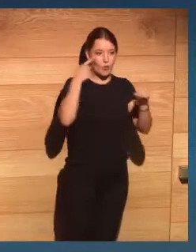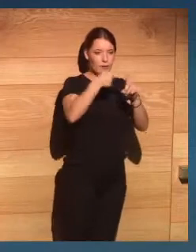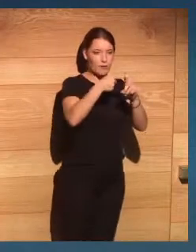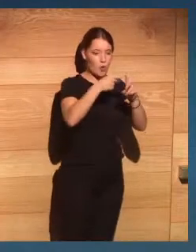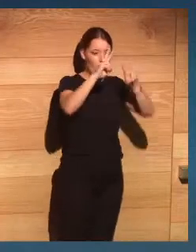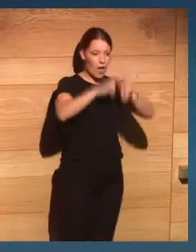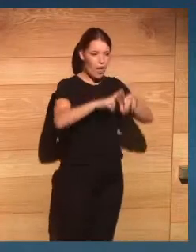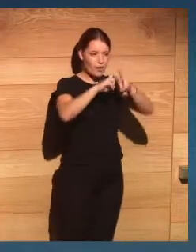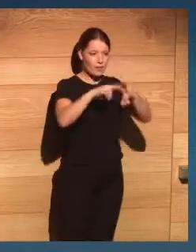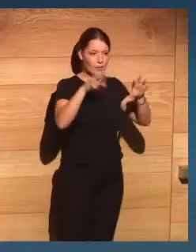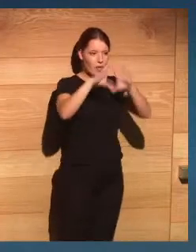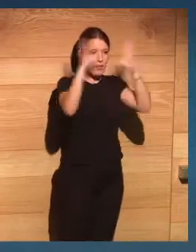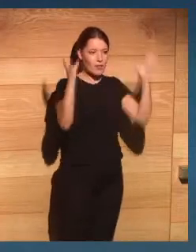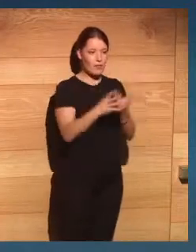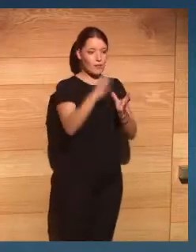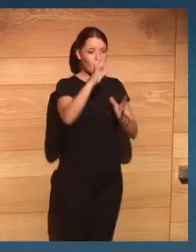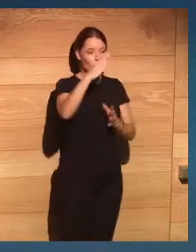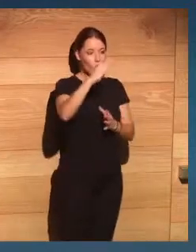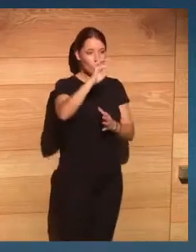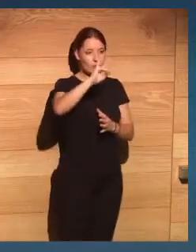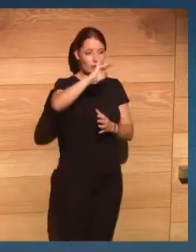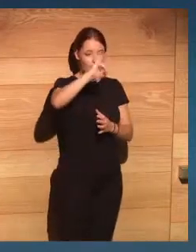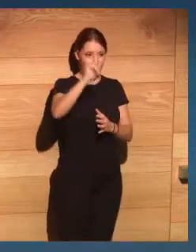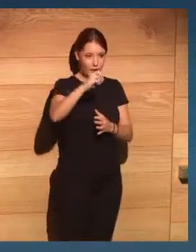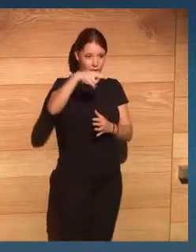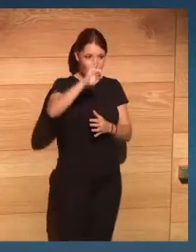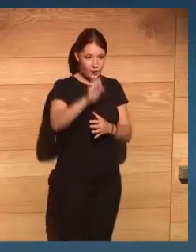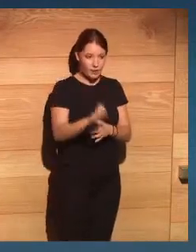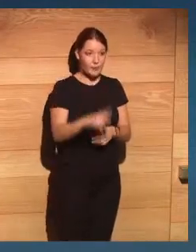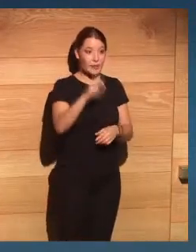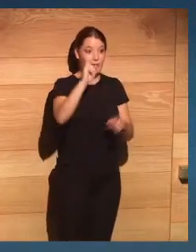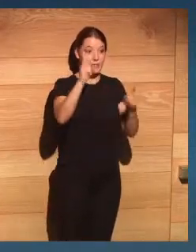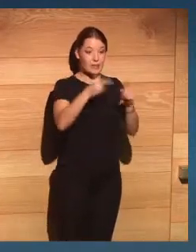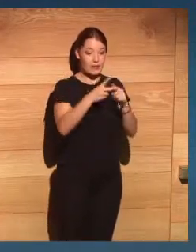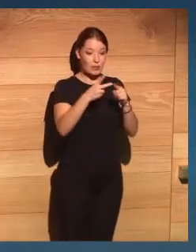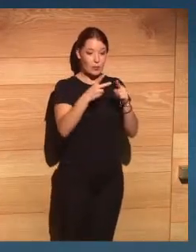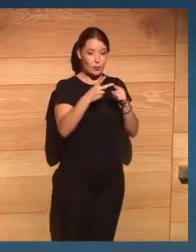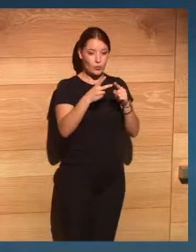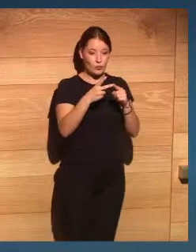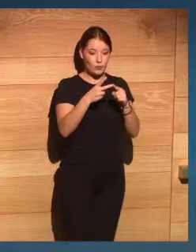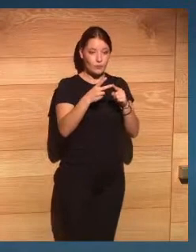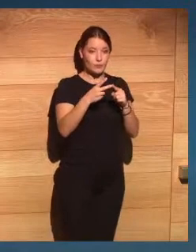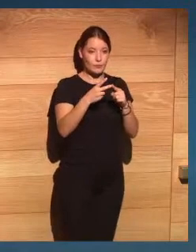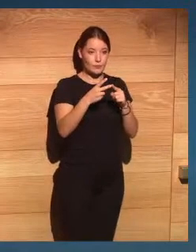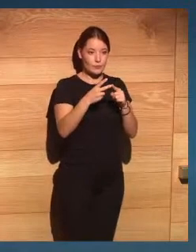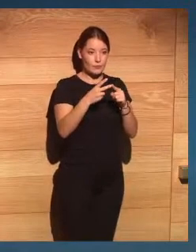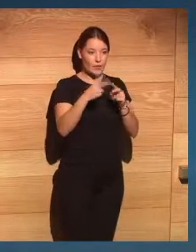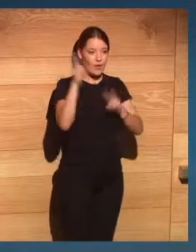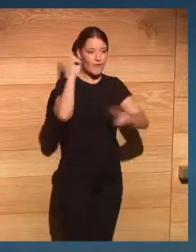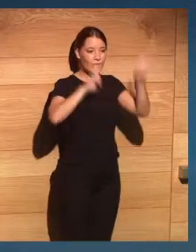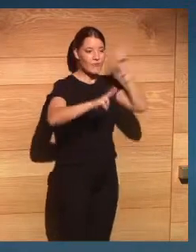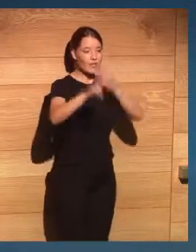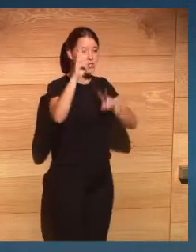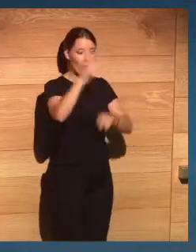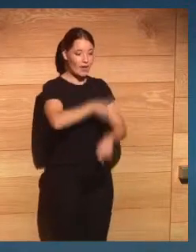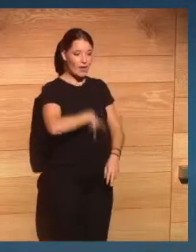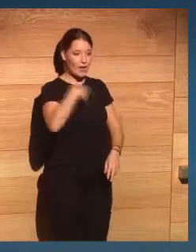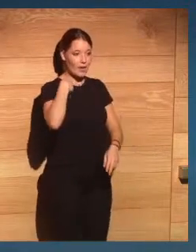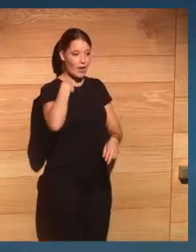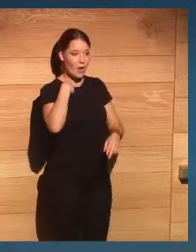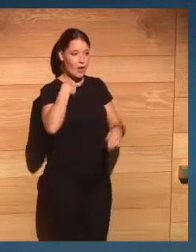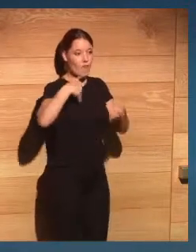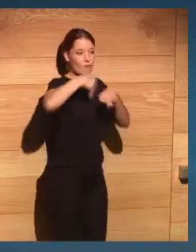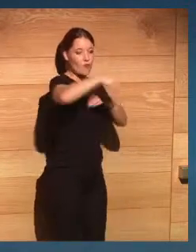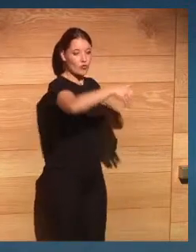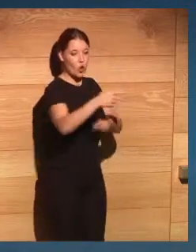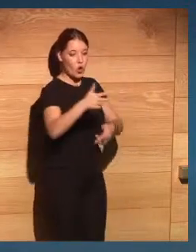que es el colectivo cibercotizante que ya hemos comentado aquí lo hacemos también una visión en el libro el segundo es sobre la visión general del futuro de la robotización es